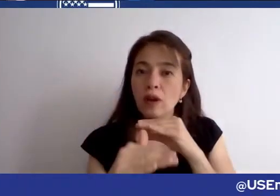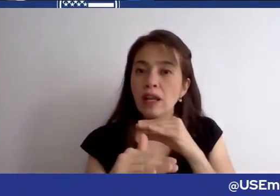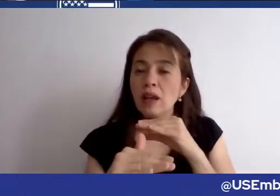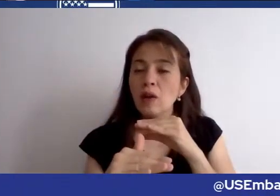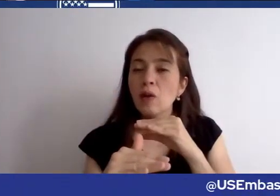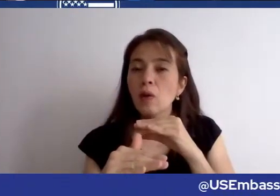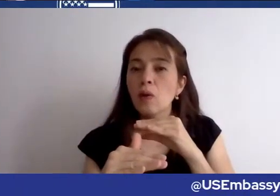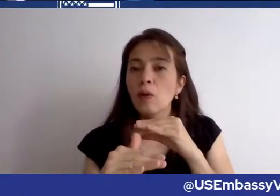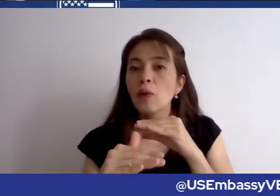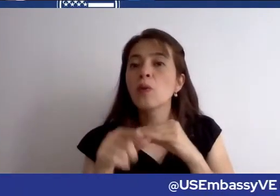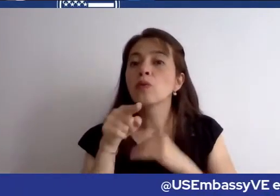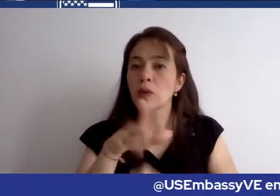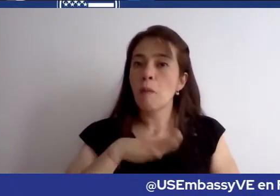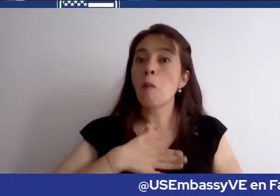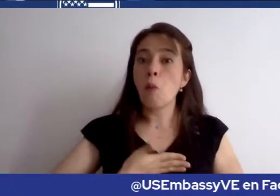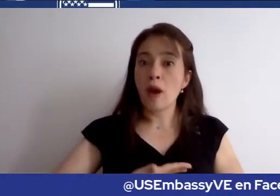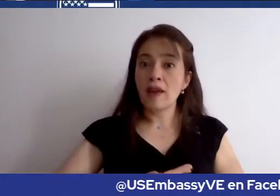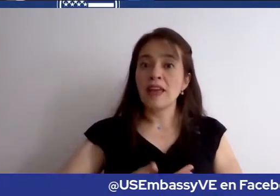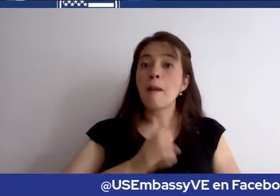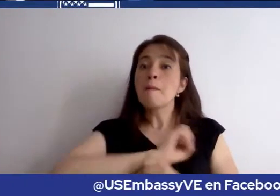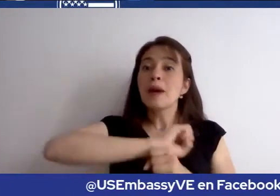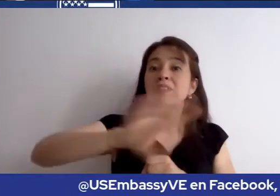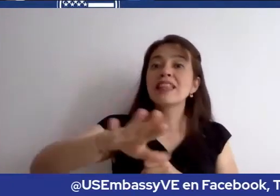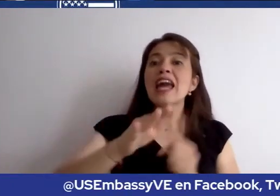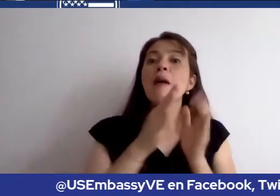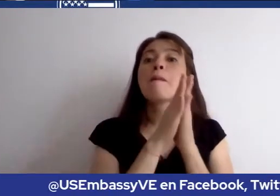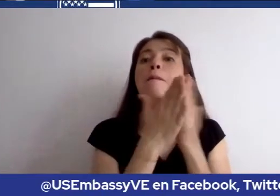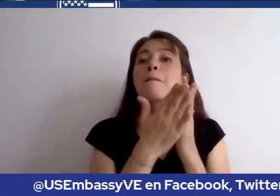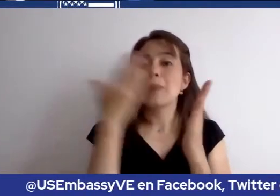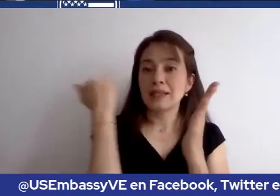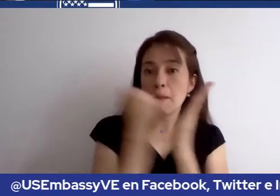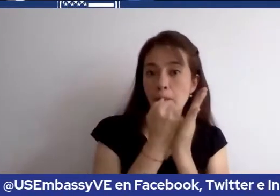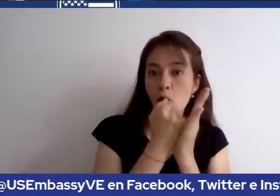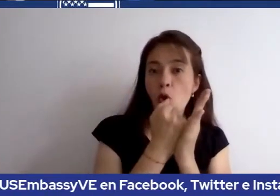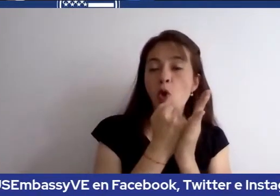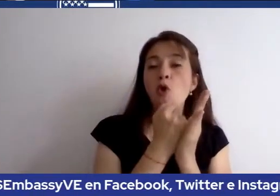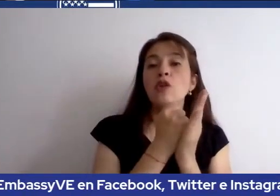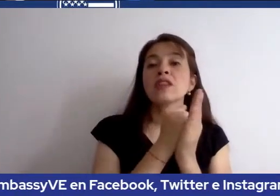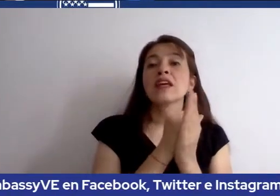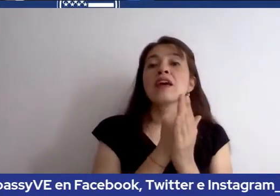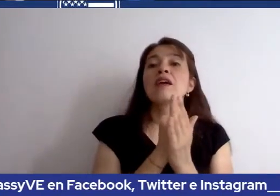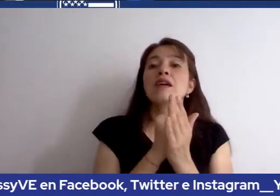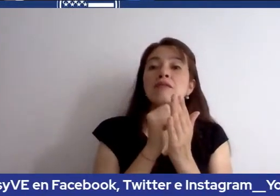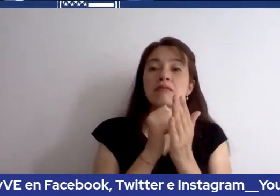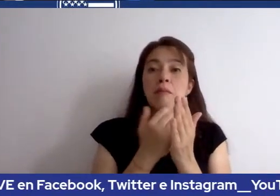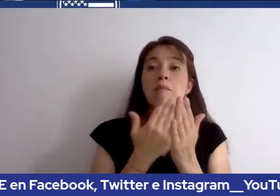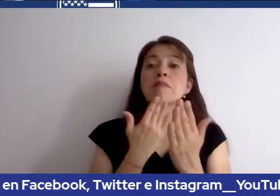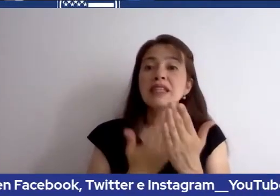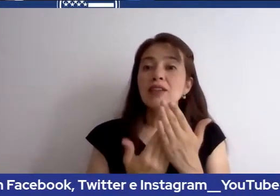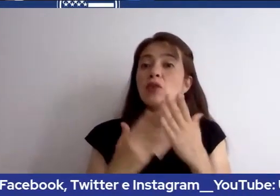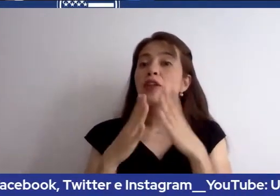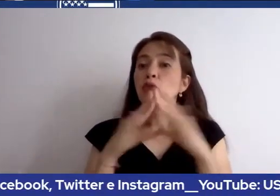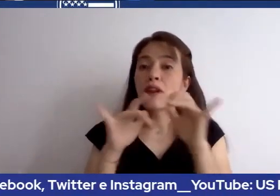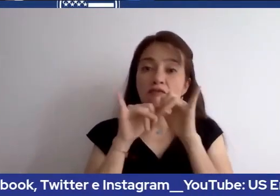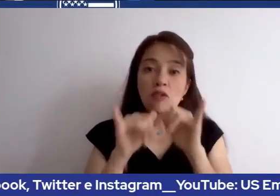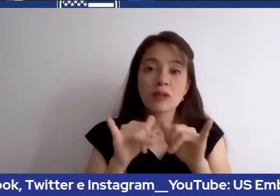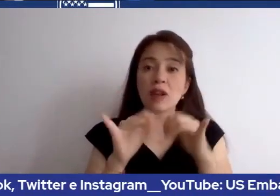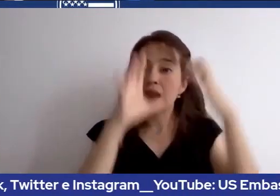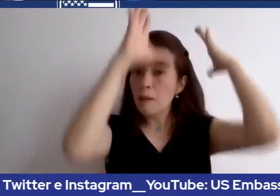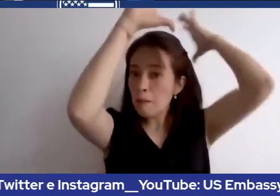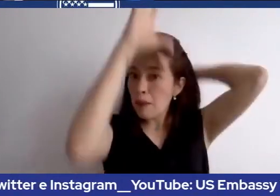puede enviar su pasaporte con su solicitud a la embajada de los estados unidos en bogotá